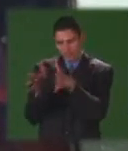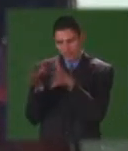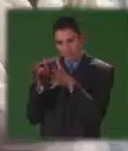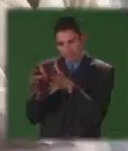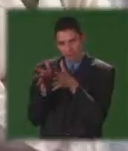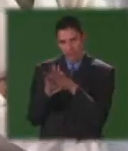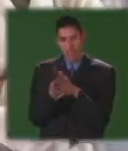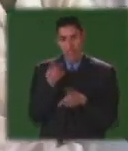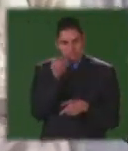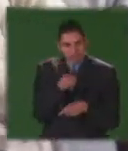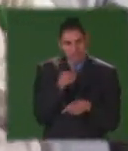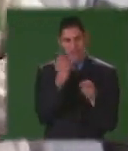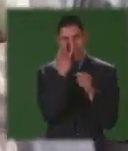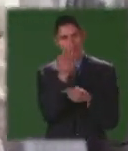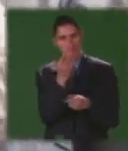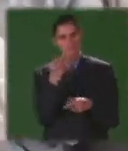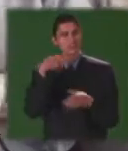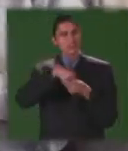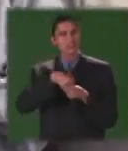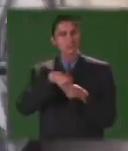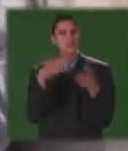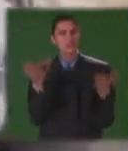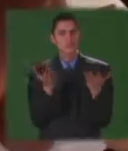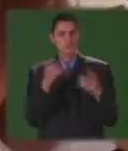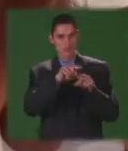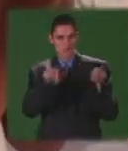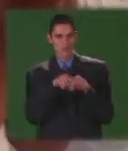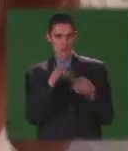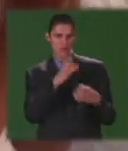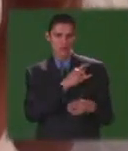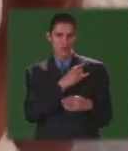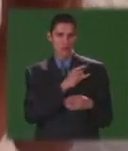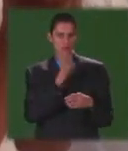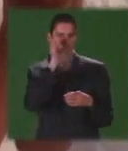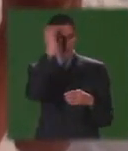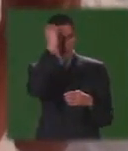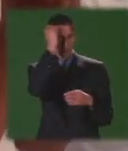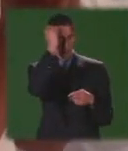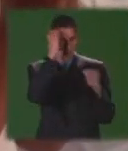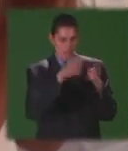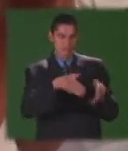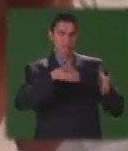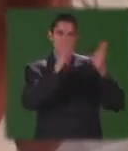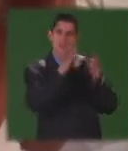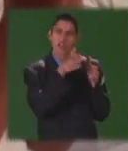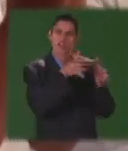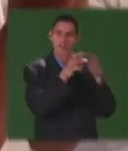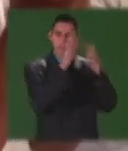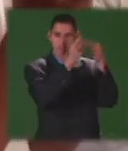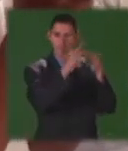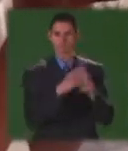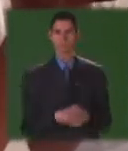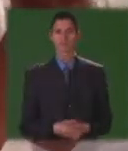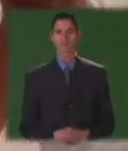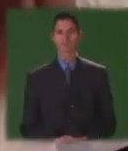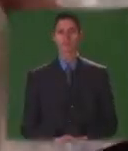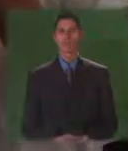academia son los intereses generados desde la Facultad de Educación Especial de la Universidad Pedagógica Nacional.